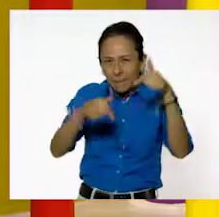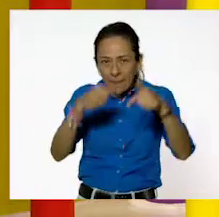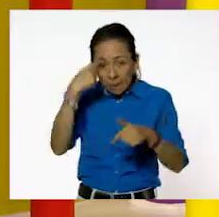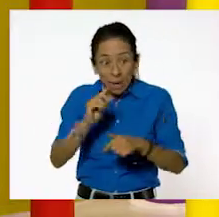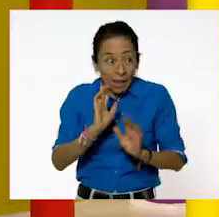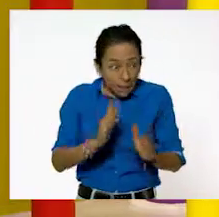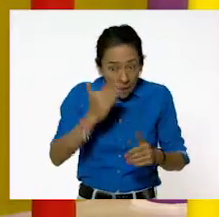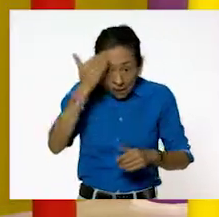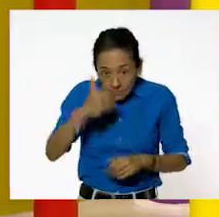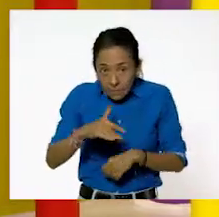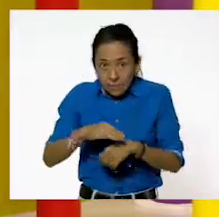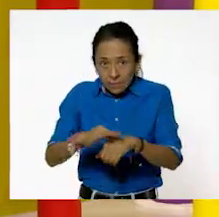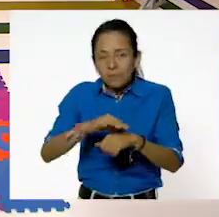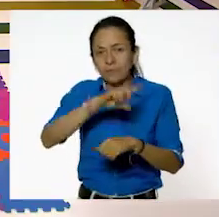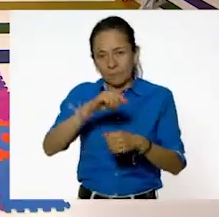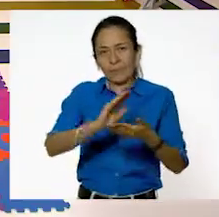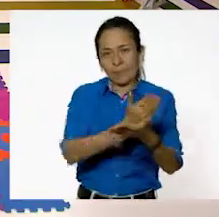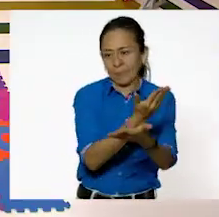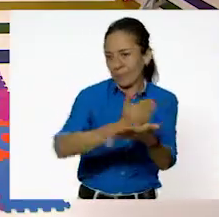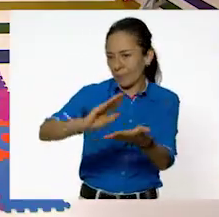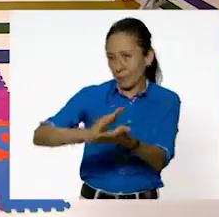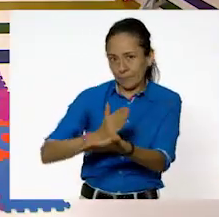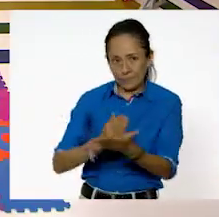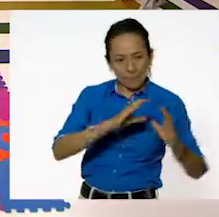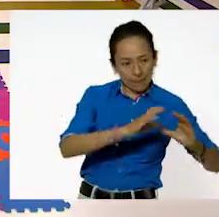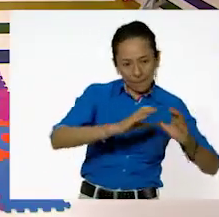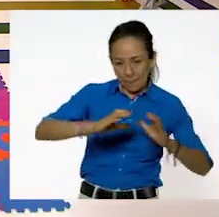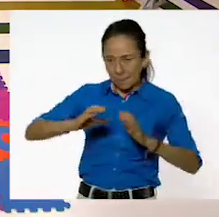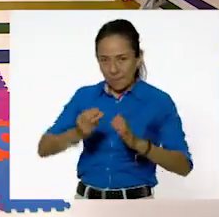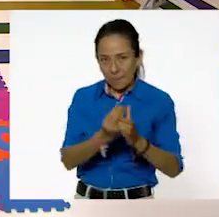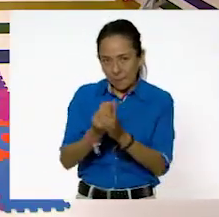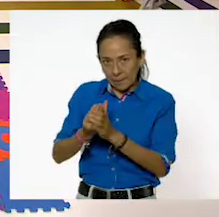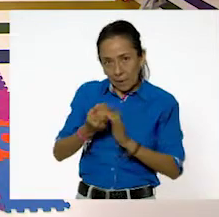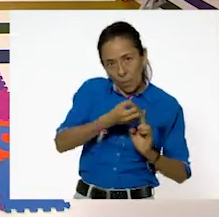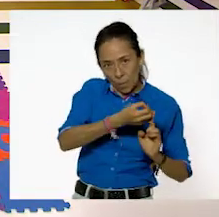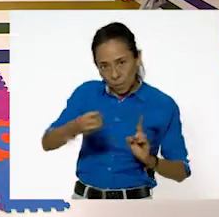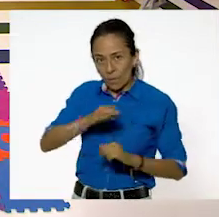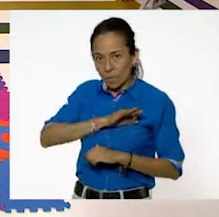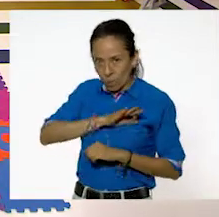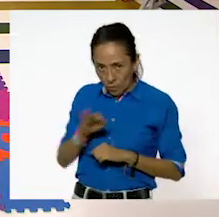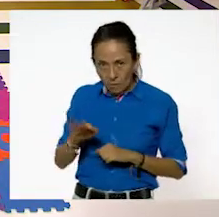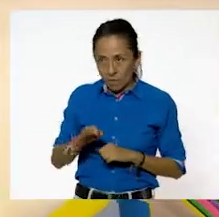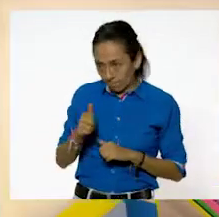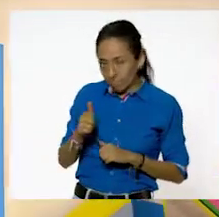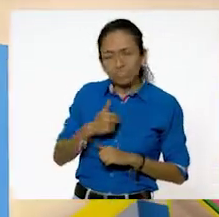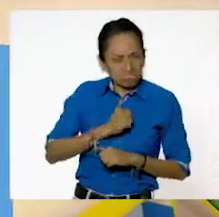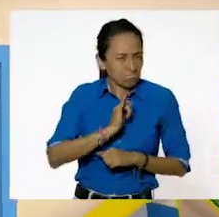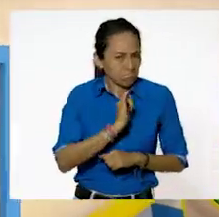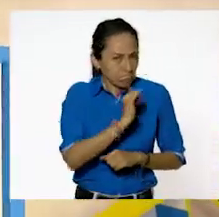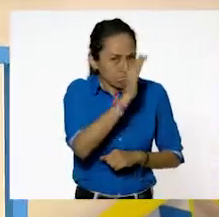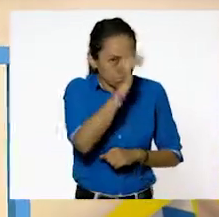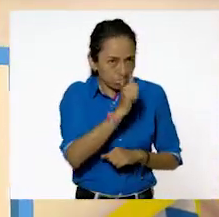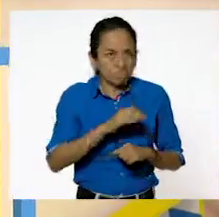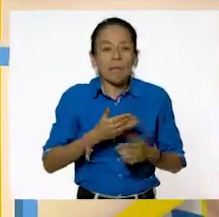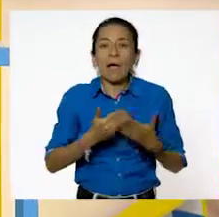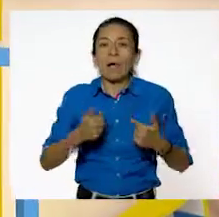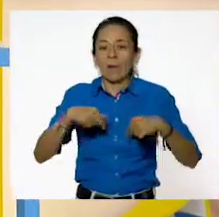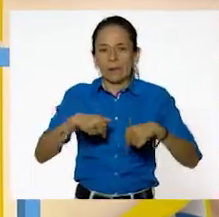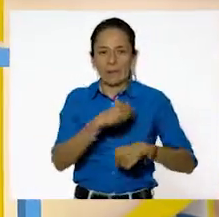clasificar. Me parece perfectísimo. Entonces, me voy a pasar de este lado de la mesa y vamos a empezar a ver y